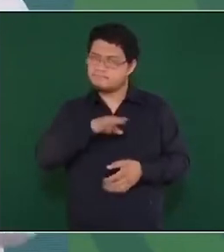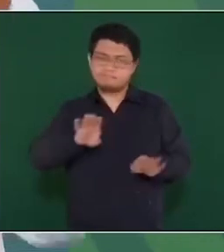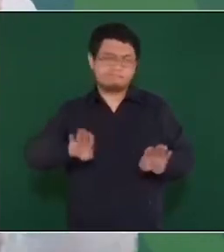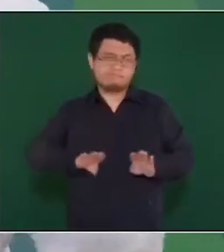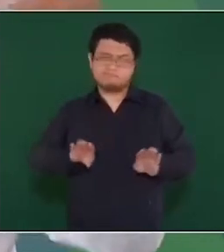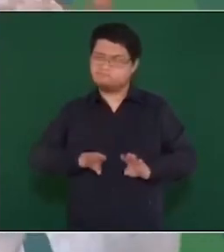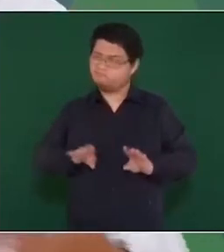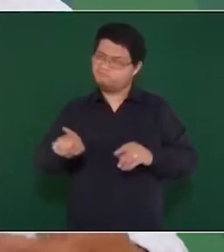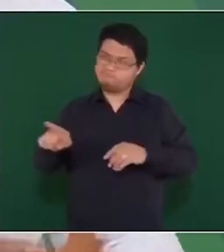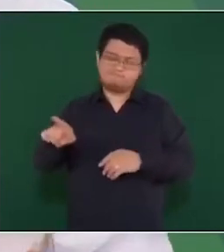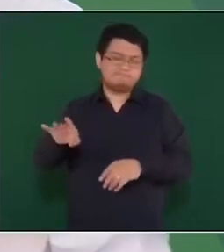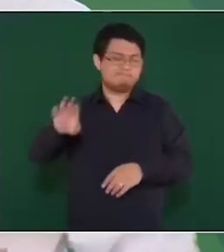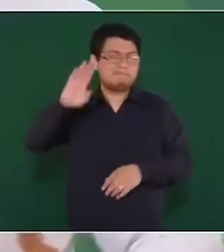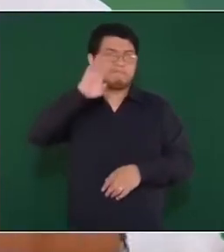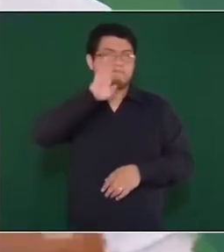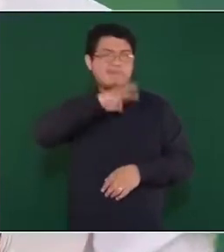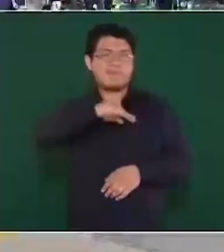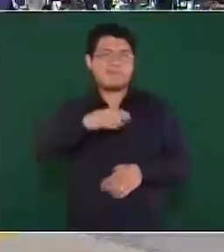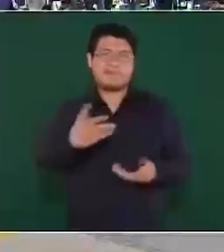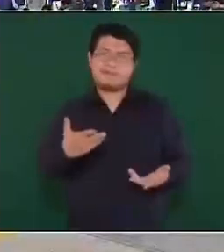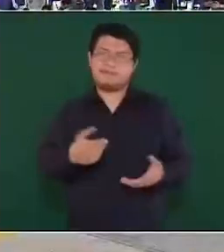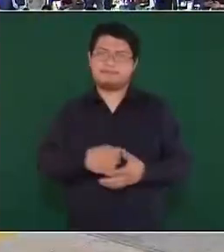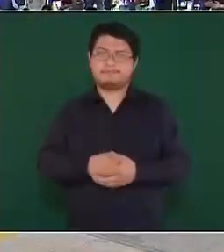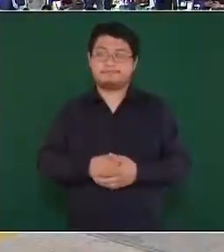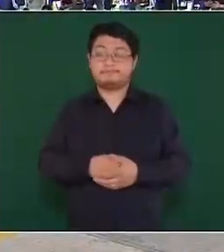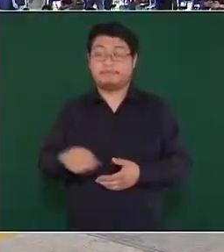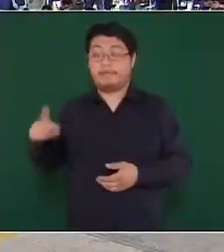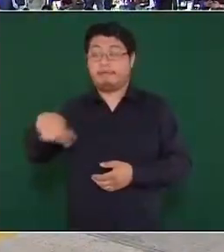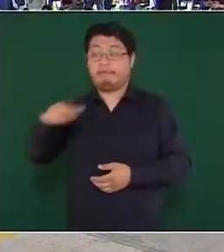Ellos quisieran que el pueblo